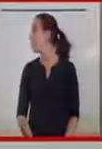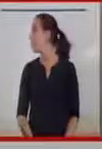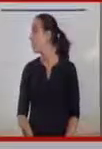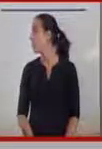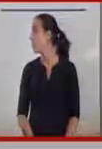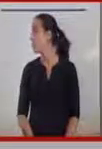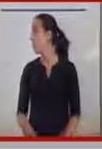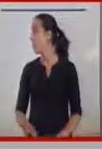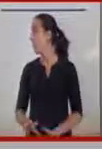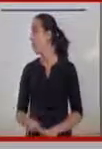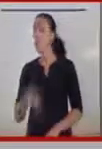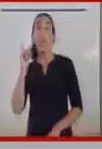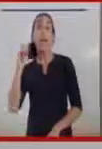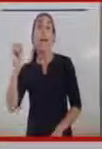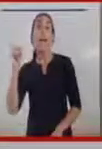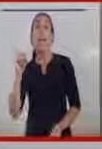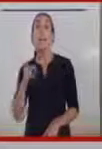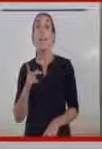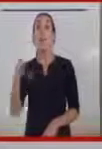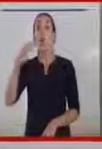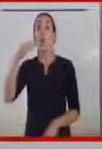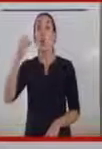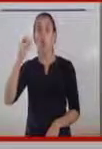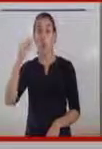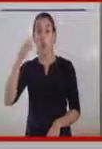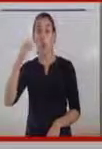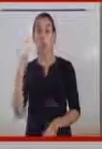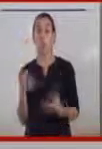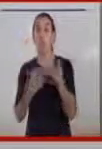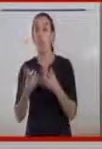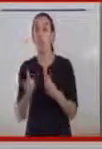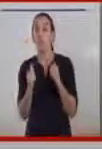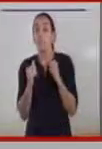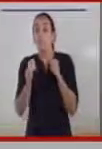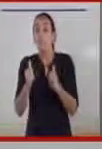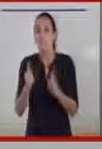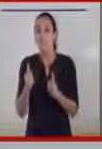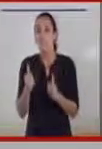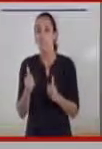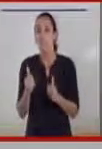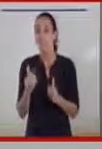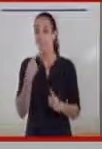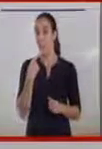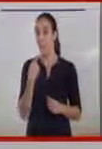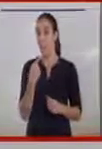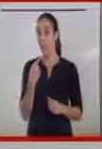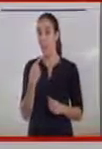Es un robot de cocina que, en principio, como ya os